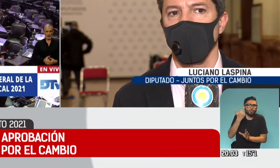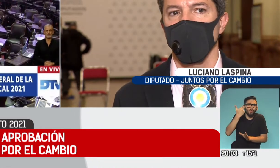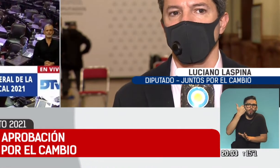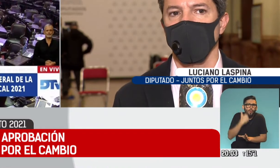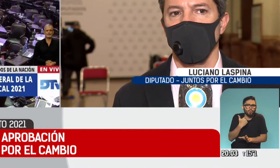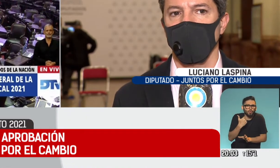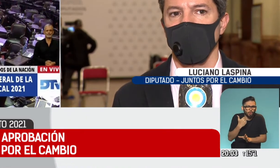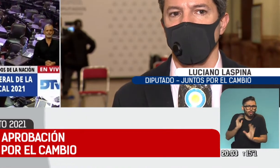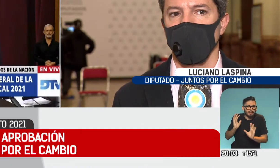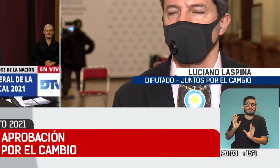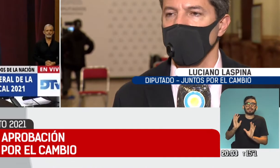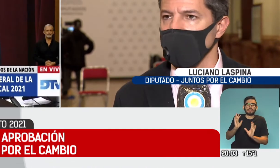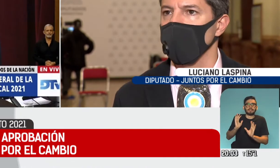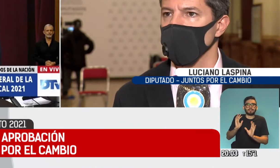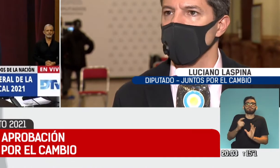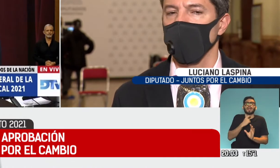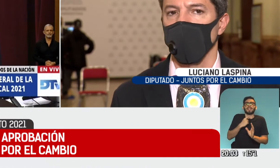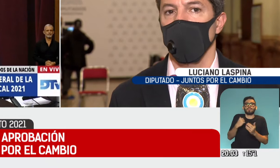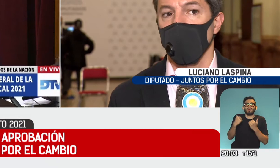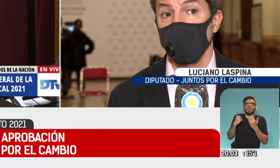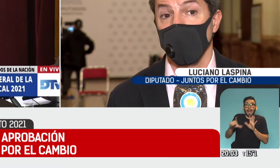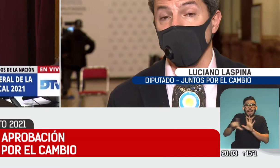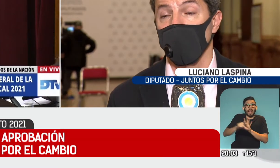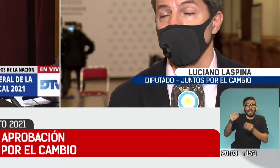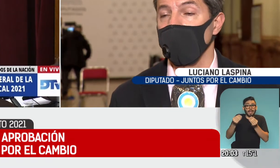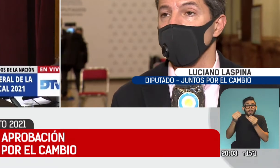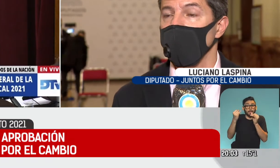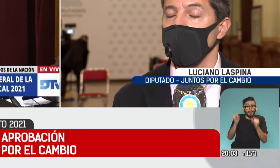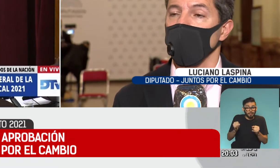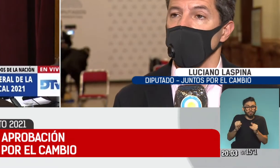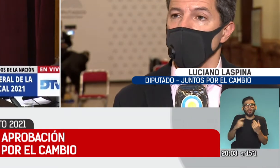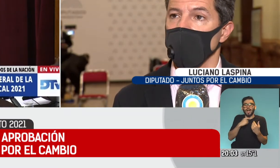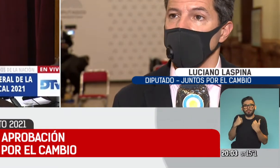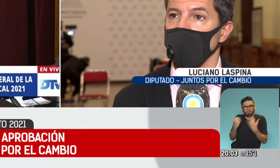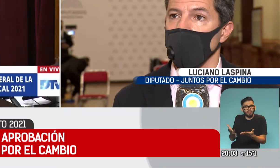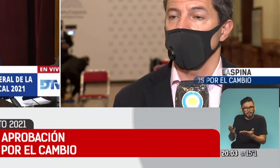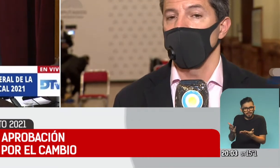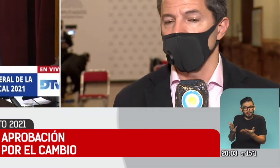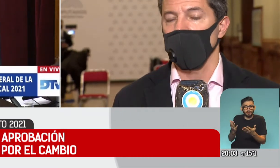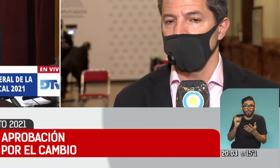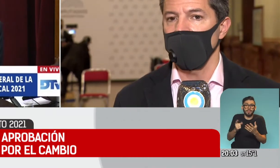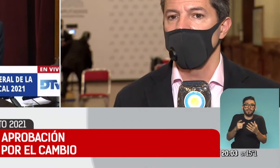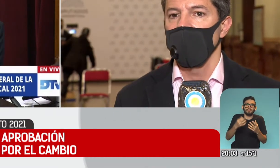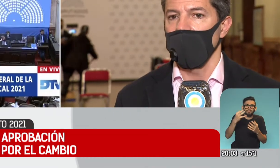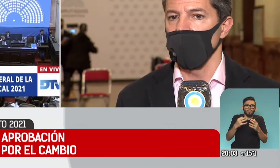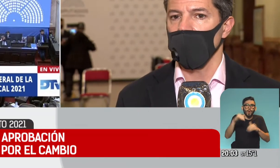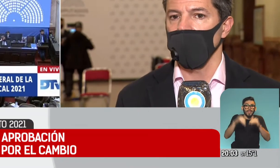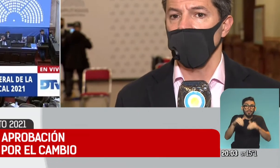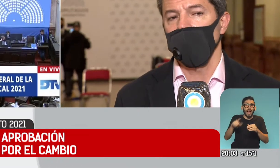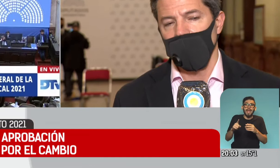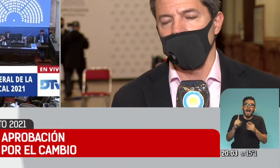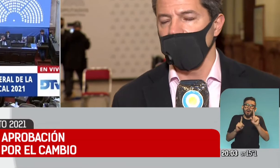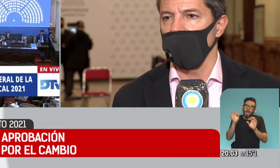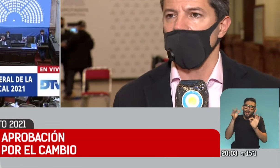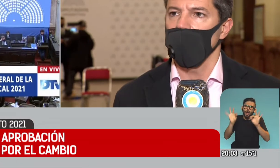alguna forma queremos garantizar que tenga la ley de presupuesto y obviamente daremos la pelea en las votaciones en particular donde vamos a pedir algunas